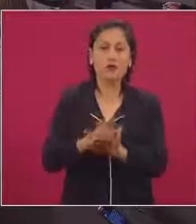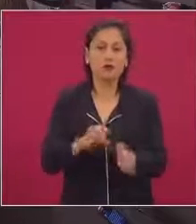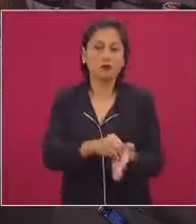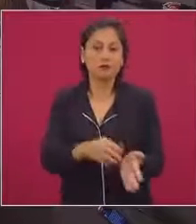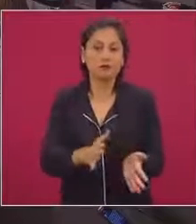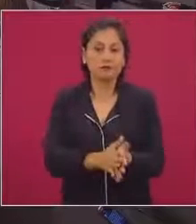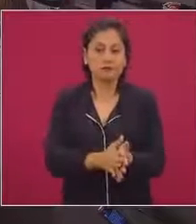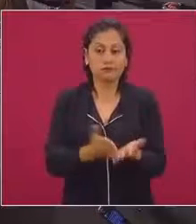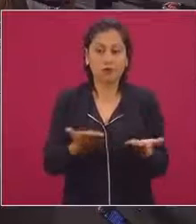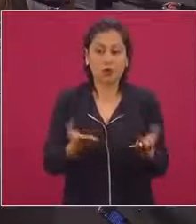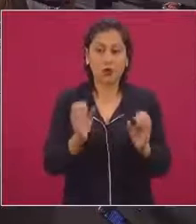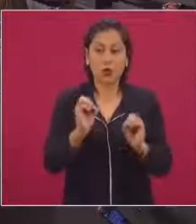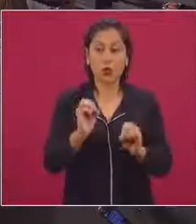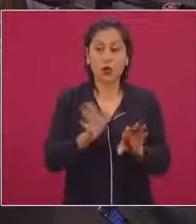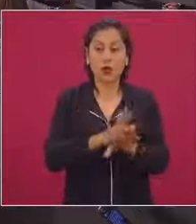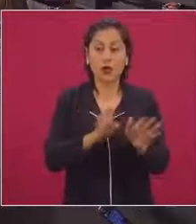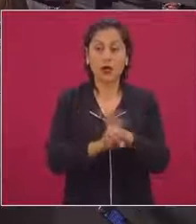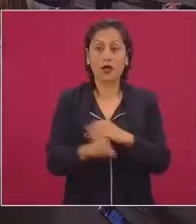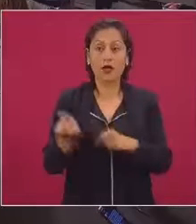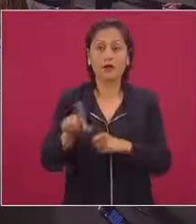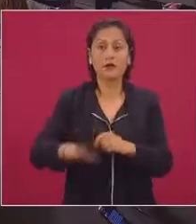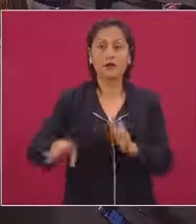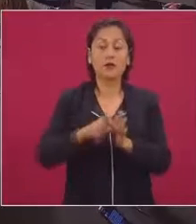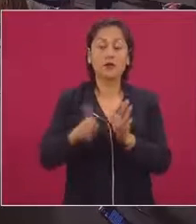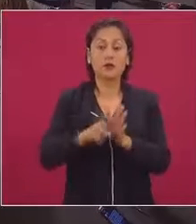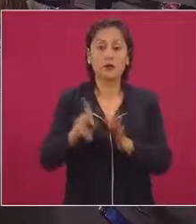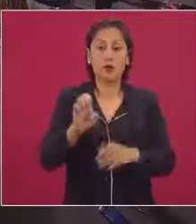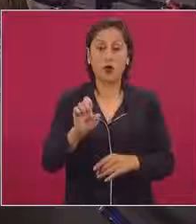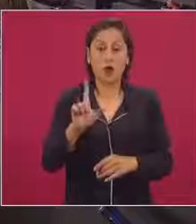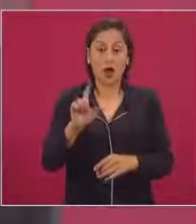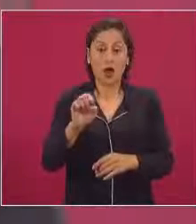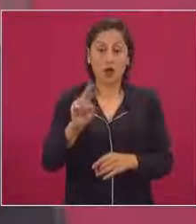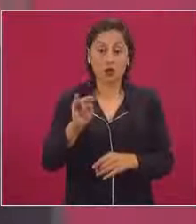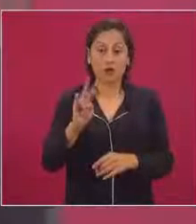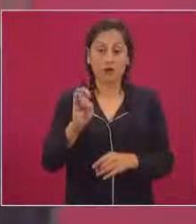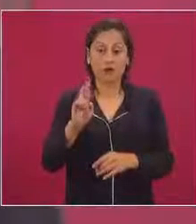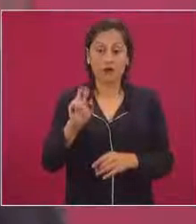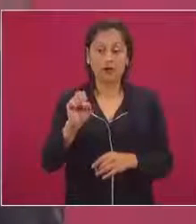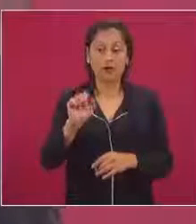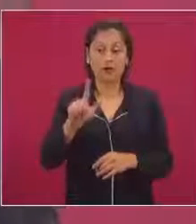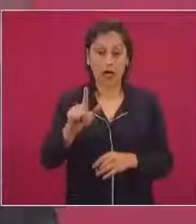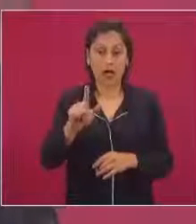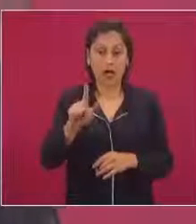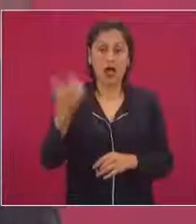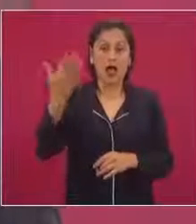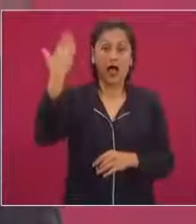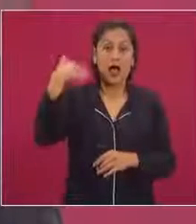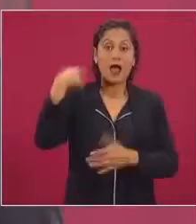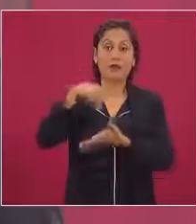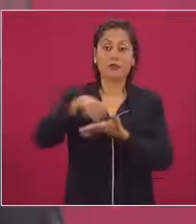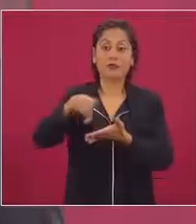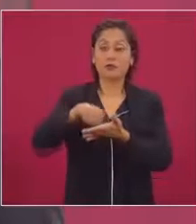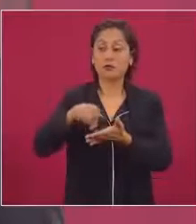del universal, pues ya no podemos contratarle publicidad como era antes.